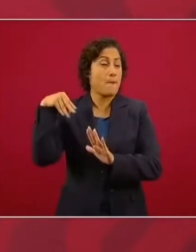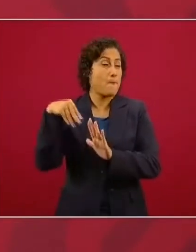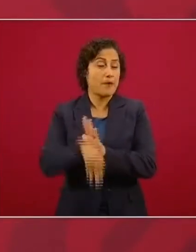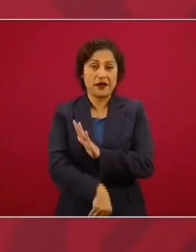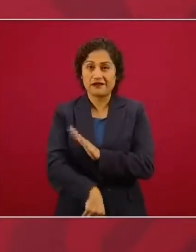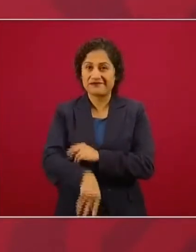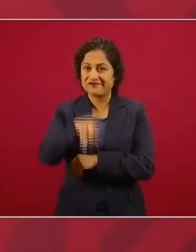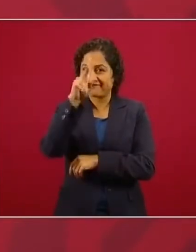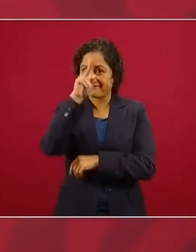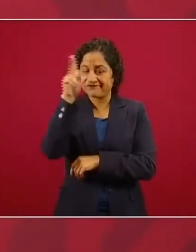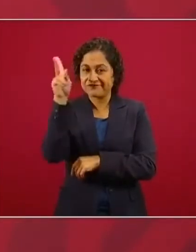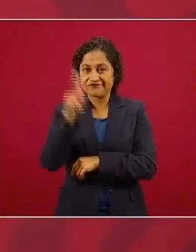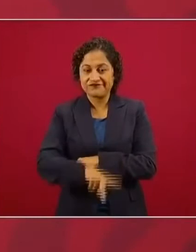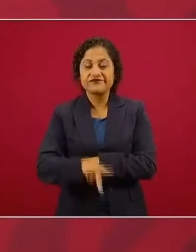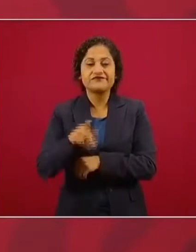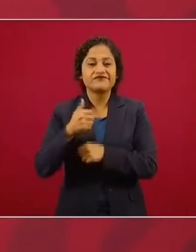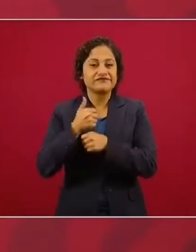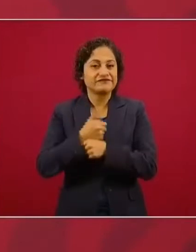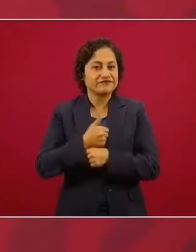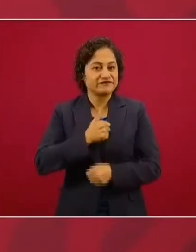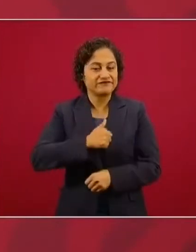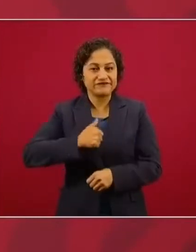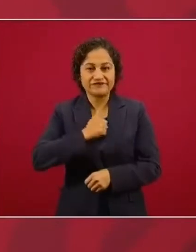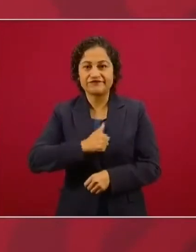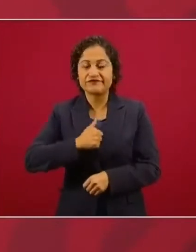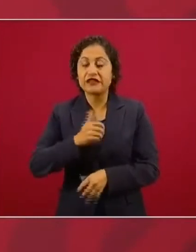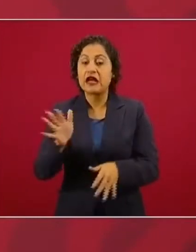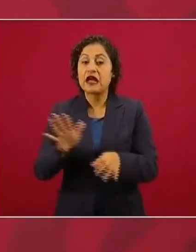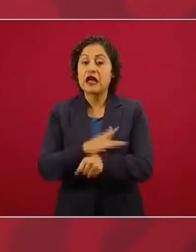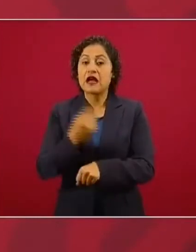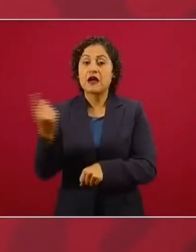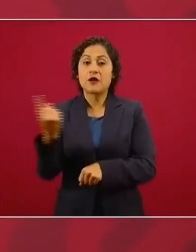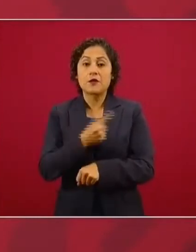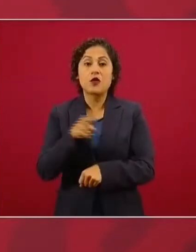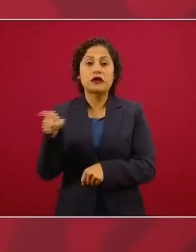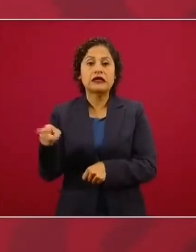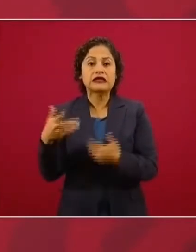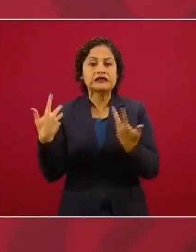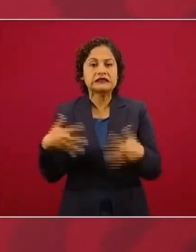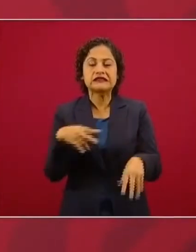por el volumen de deuda, por los compromisos de pago.